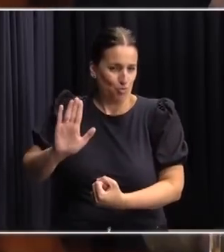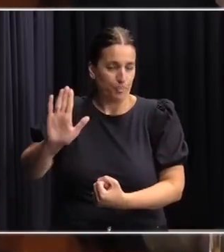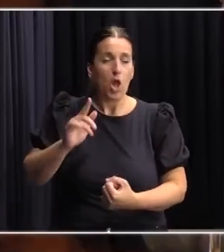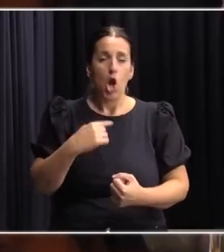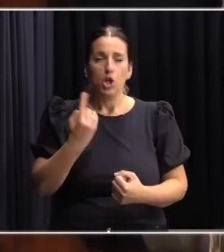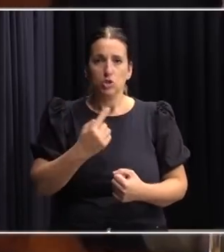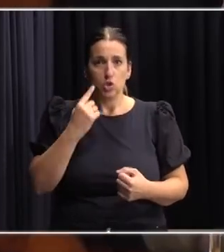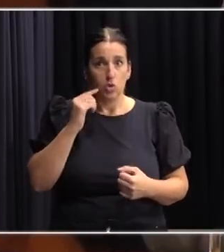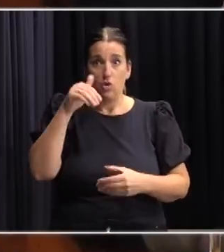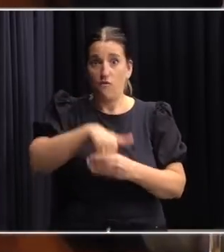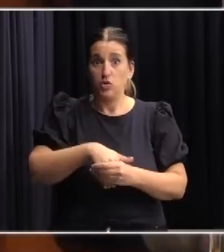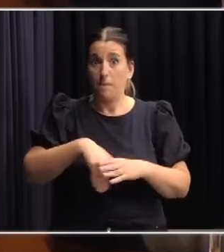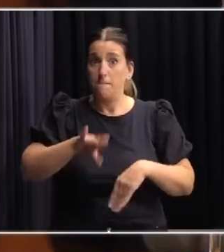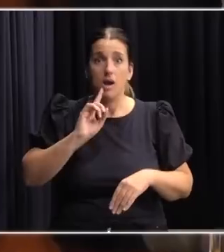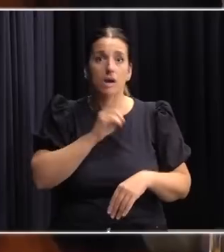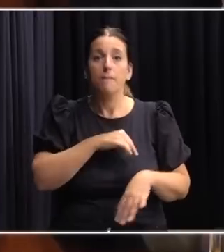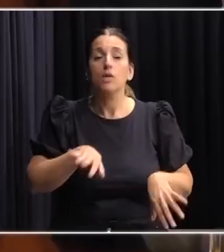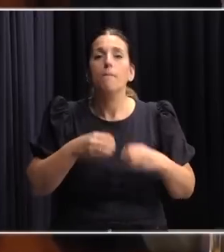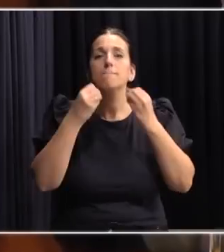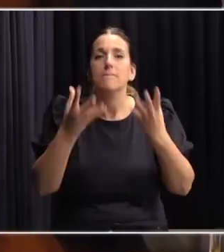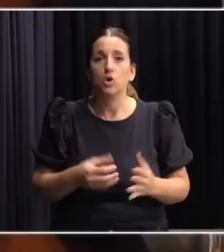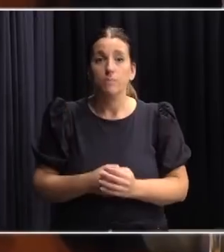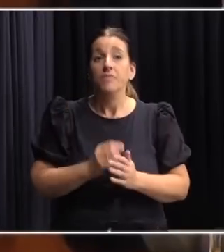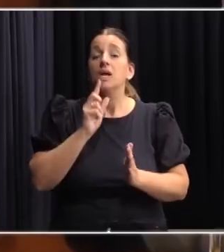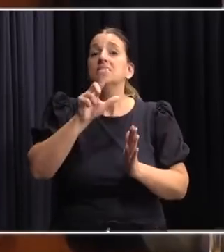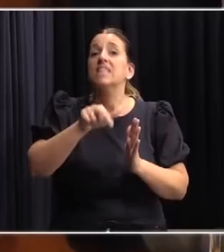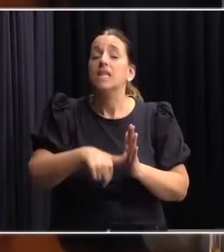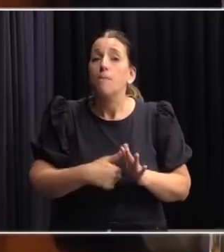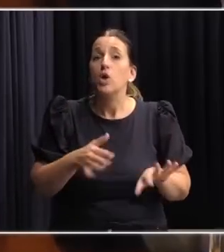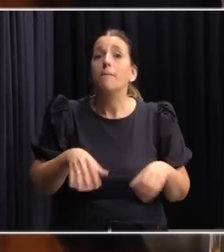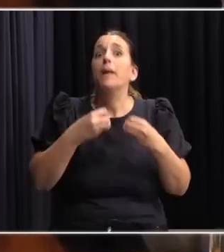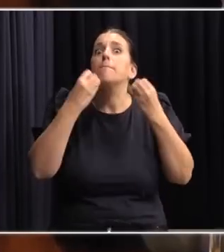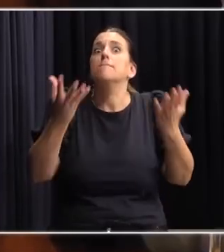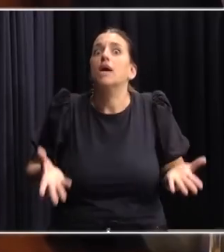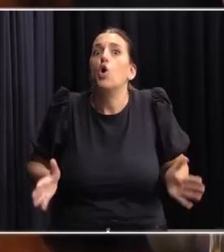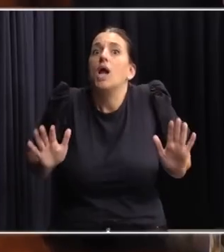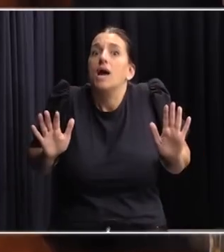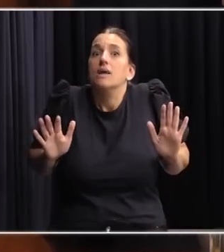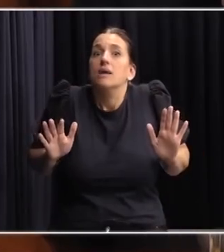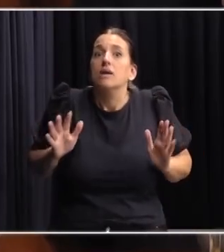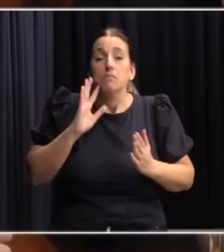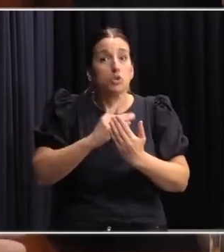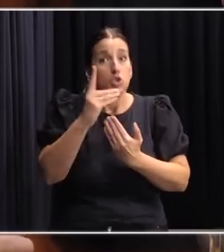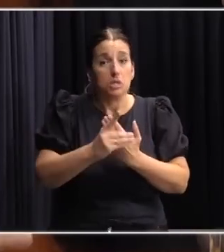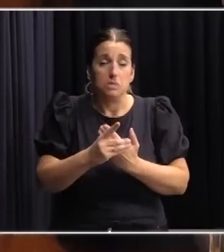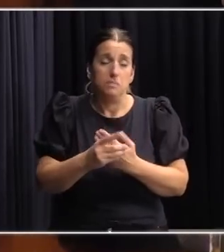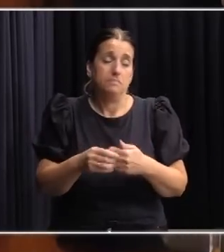parece que cuanto antes se vote, mejor. Si la demoras para mejorar el proyecto,